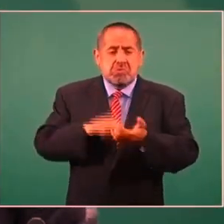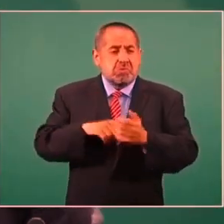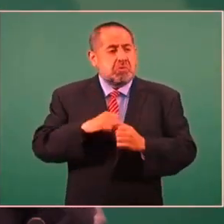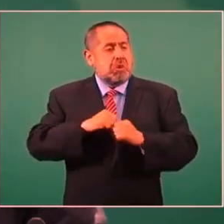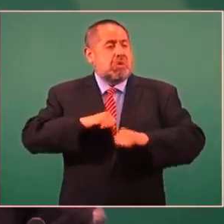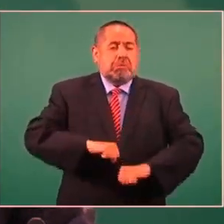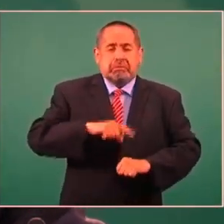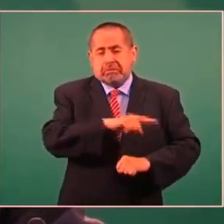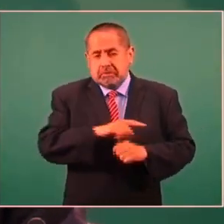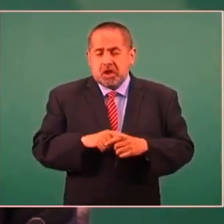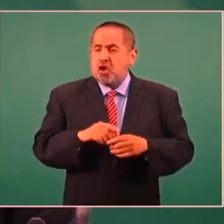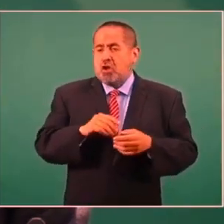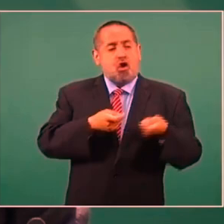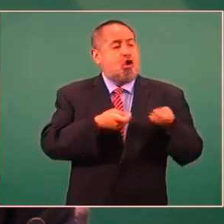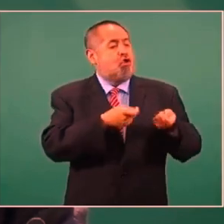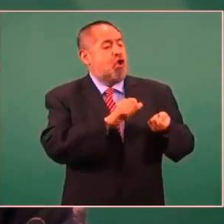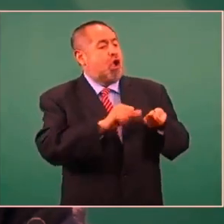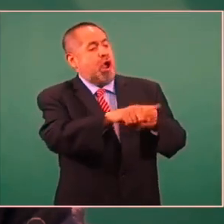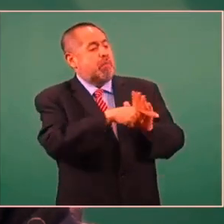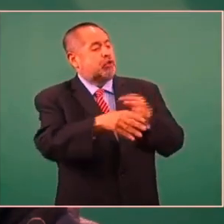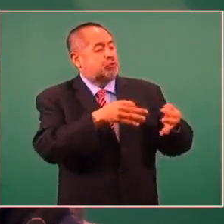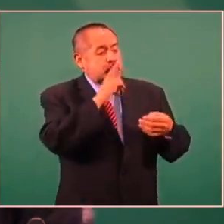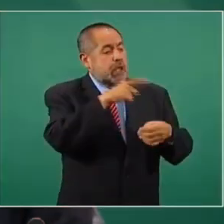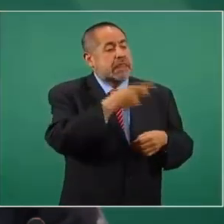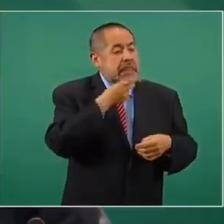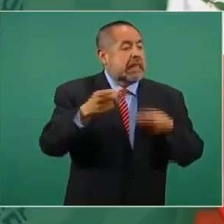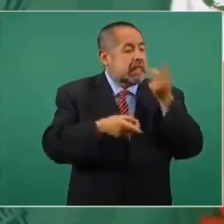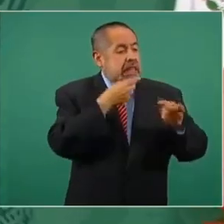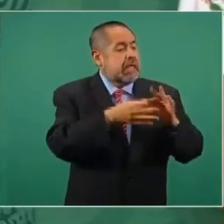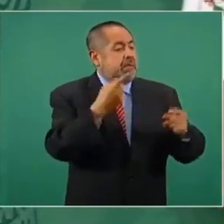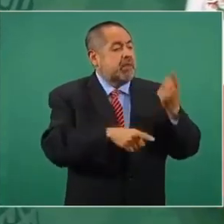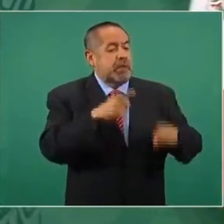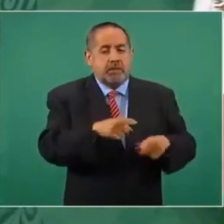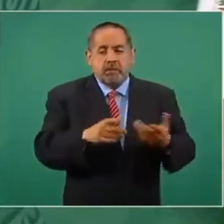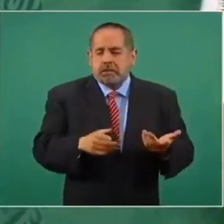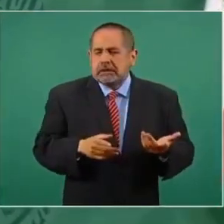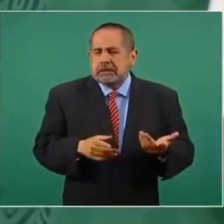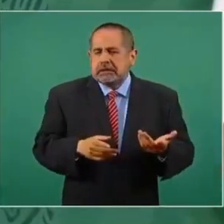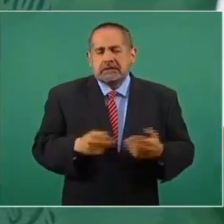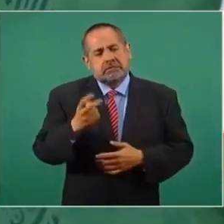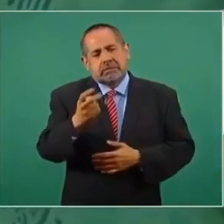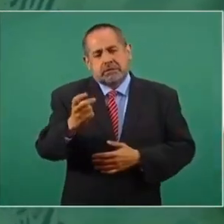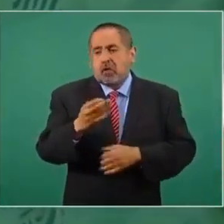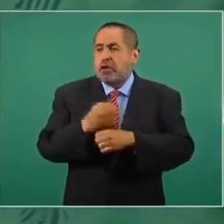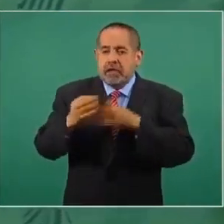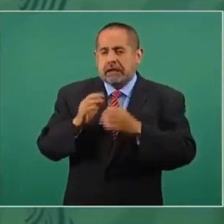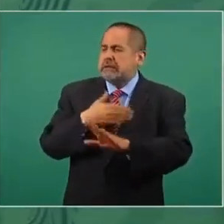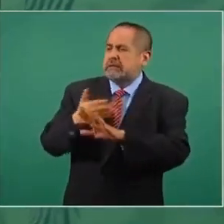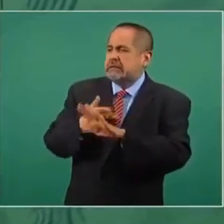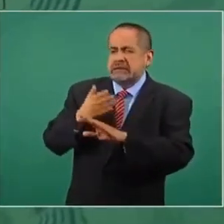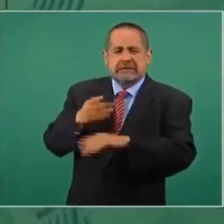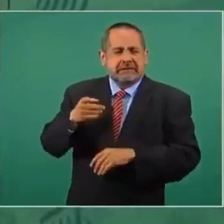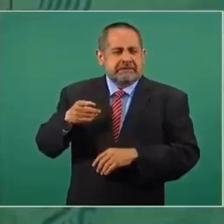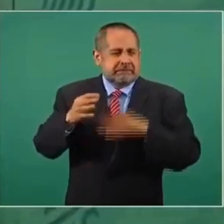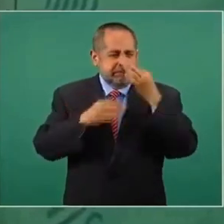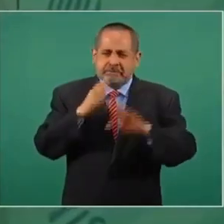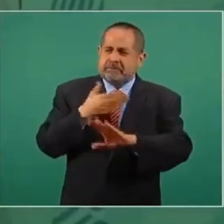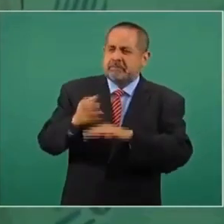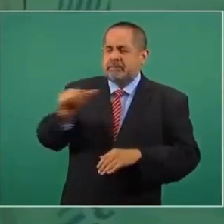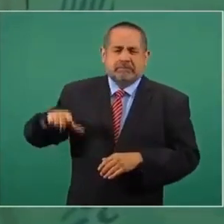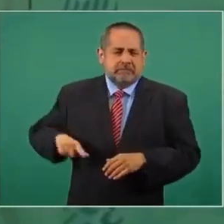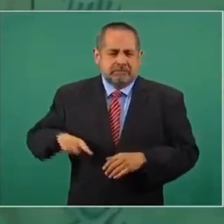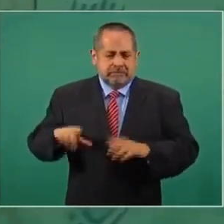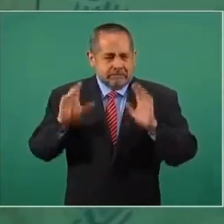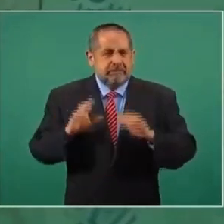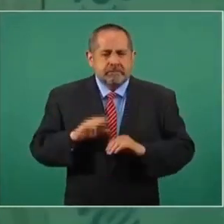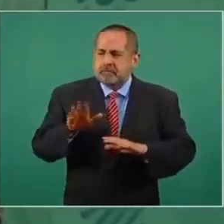mantenía privilegios, que tiene el control de la mayoría de los medios de información y que por eso las campañas en contra del gobierno,